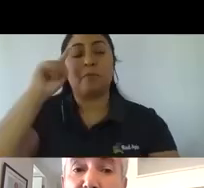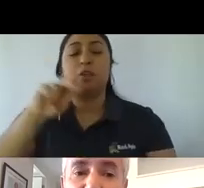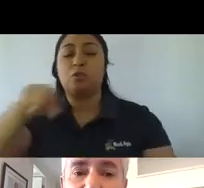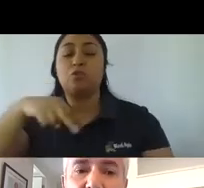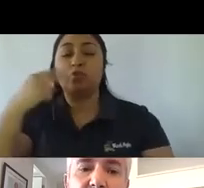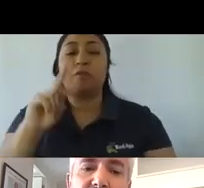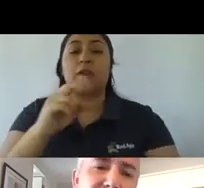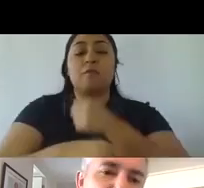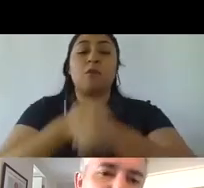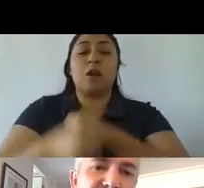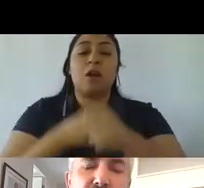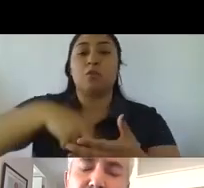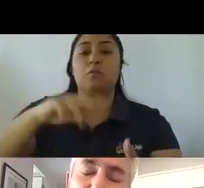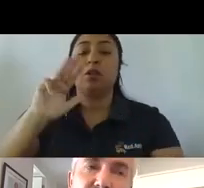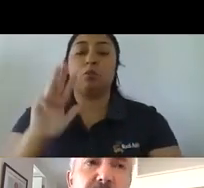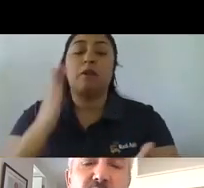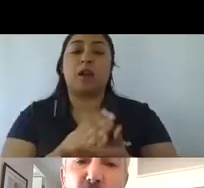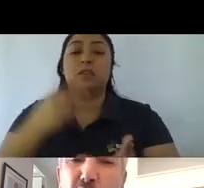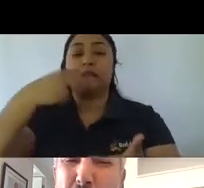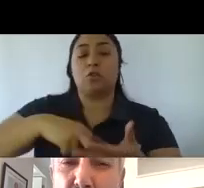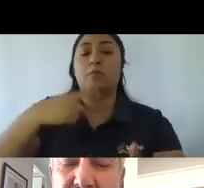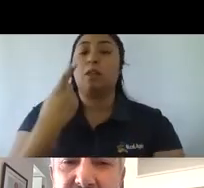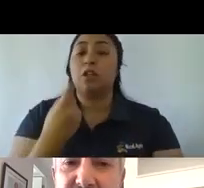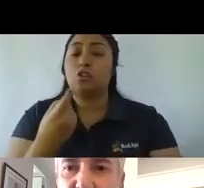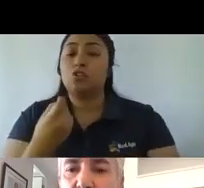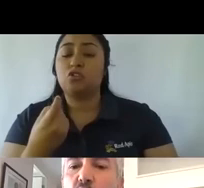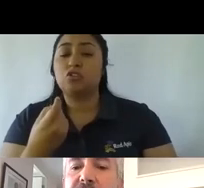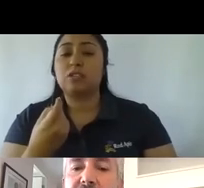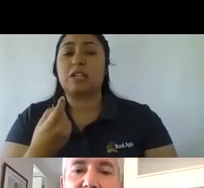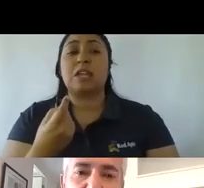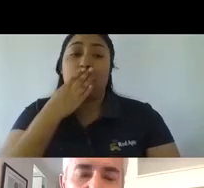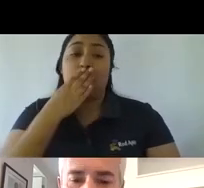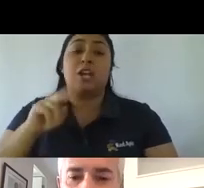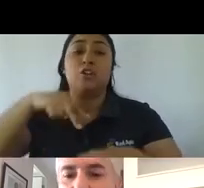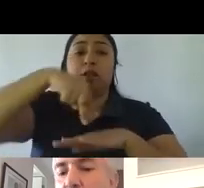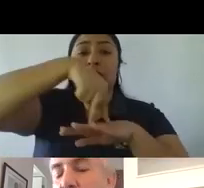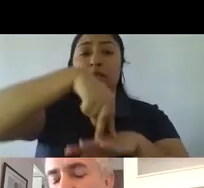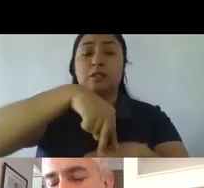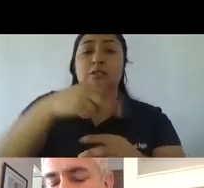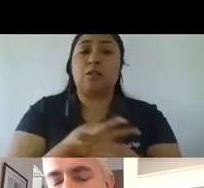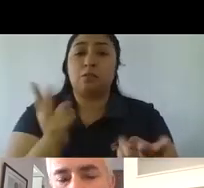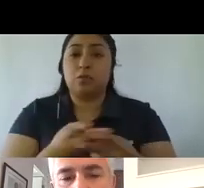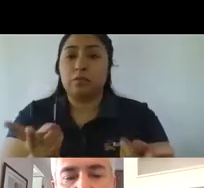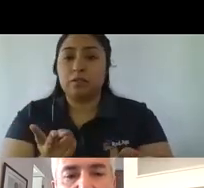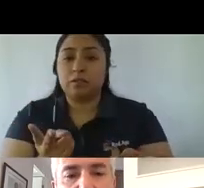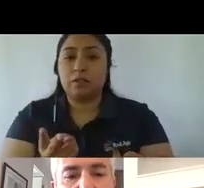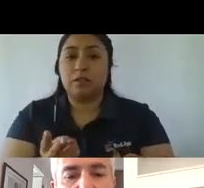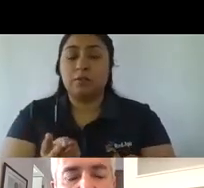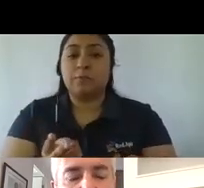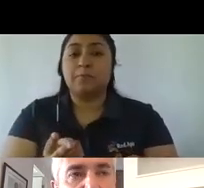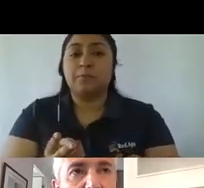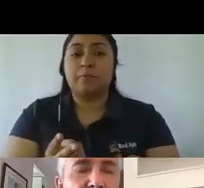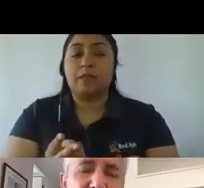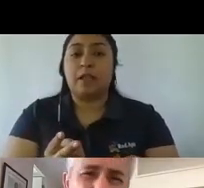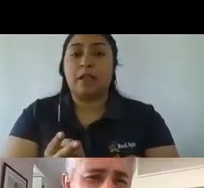hasta el 2011, que probablemente fueron como los mejores escenarios publicitarios, por así decirlo, o desde la perspectiva de inversión de